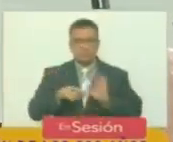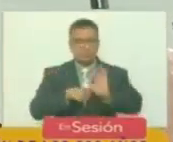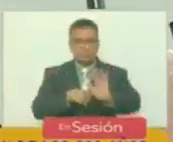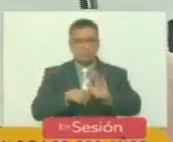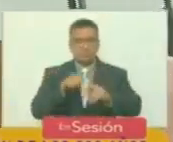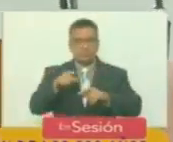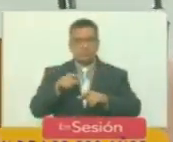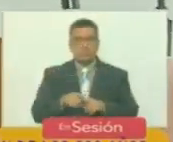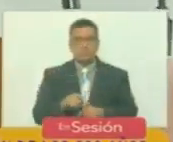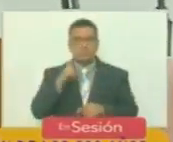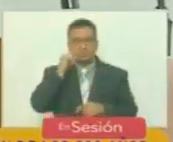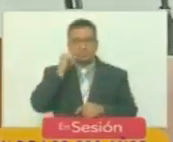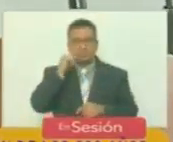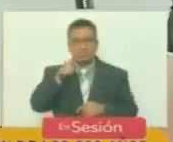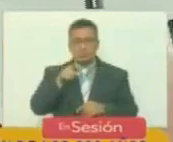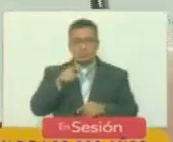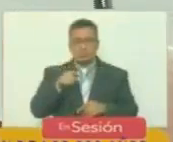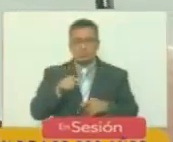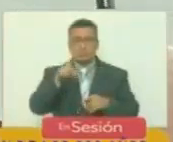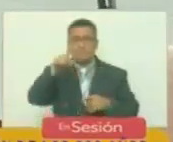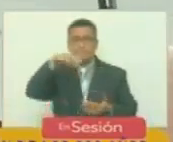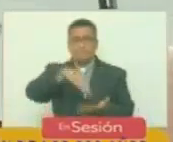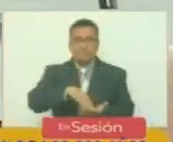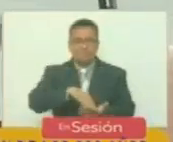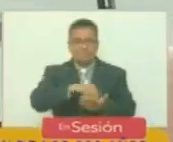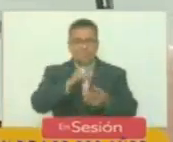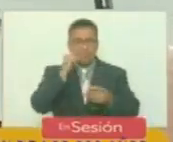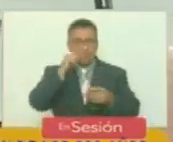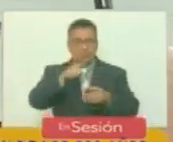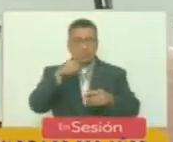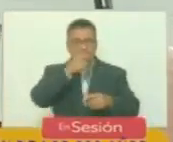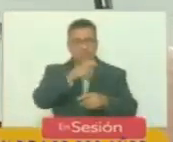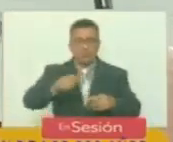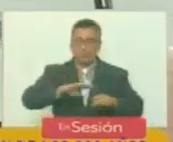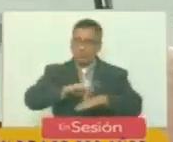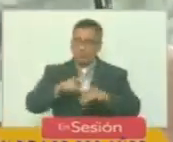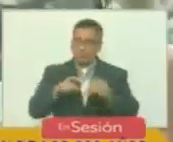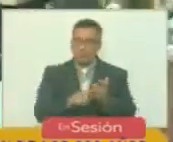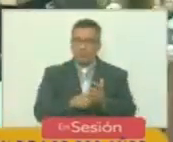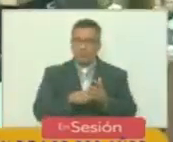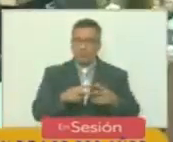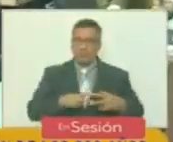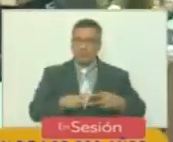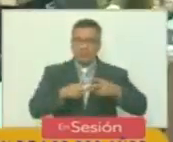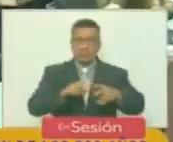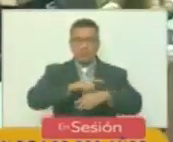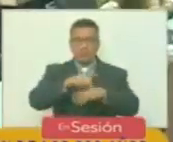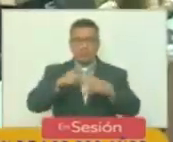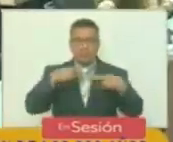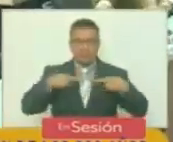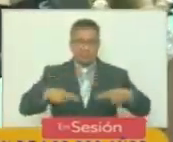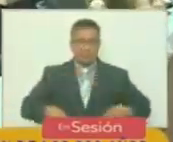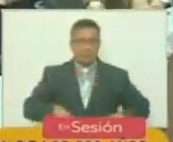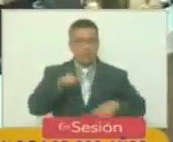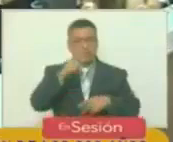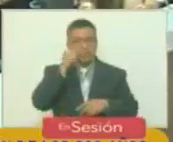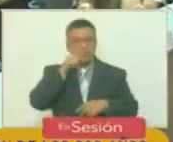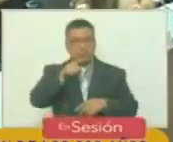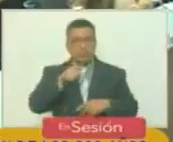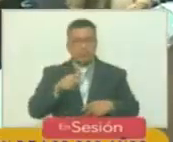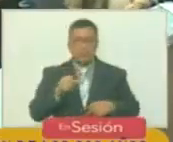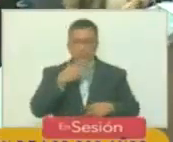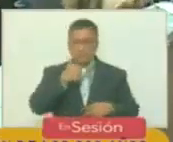en esos hombres van miles de hombres va un pueblo entero va la dignidad humana esos hombres son